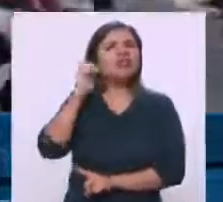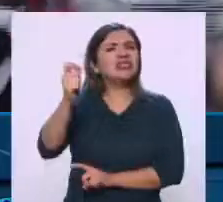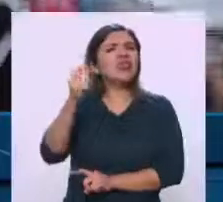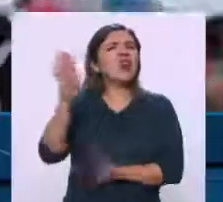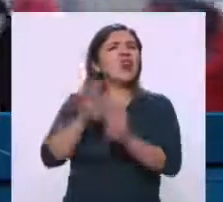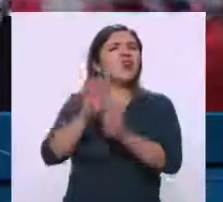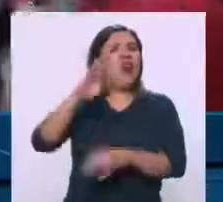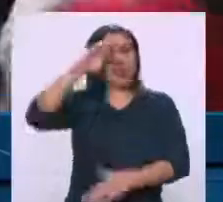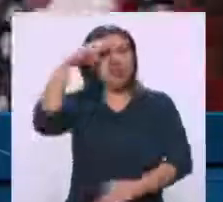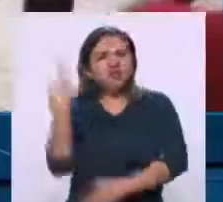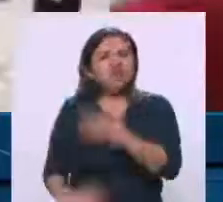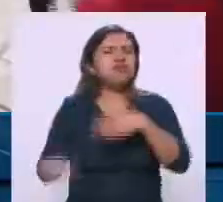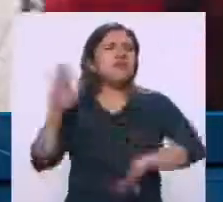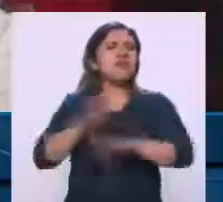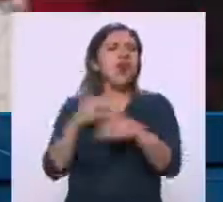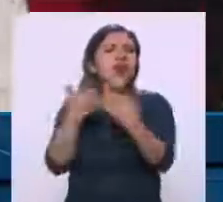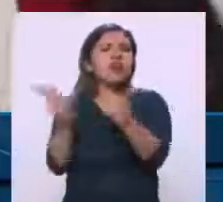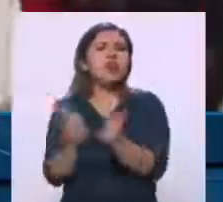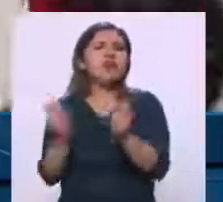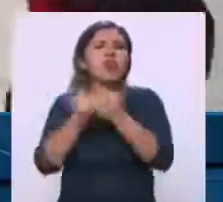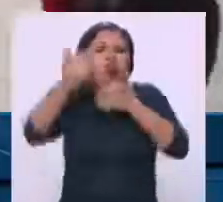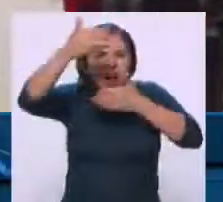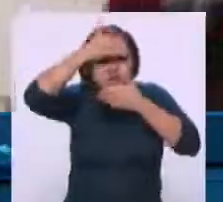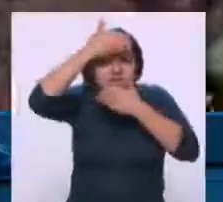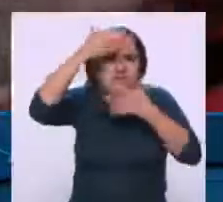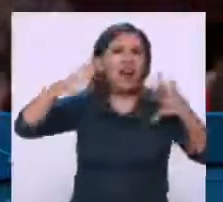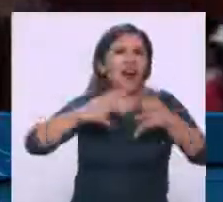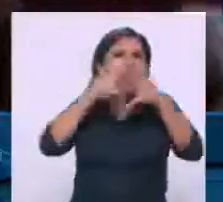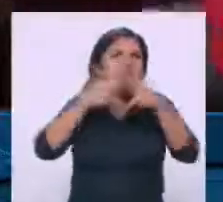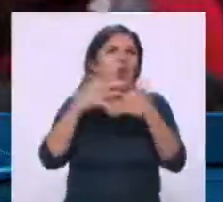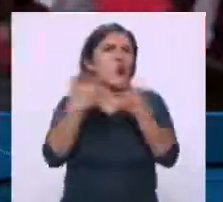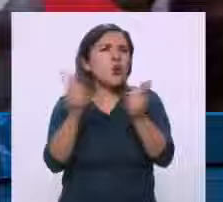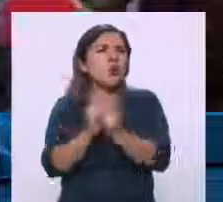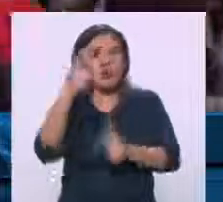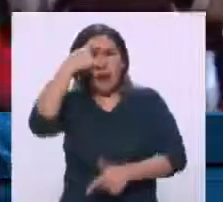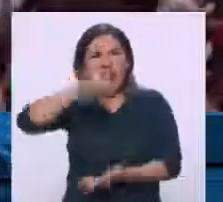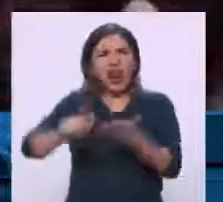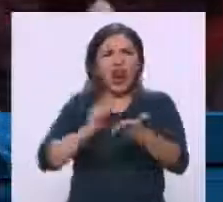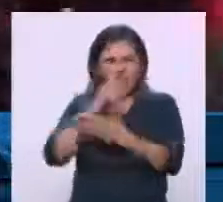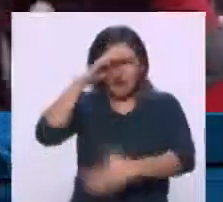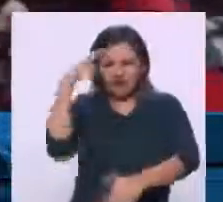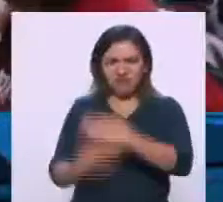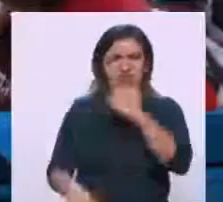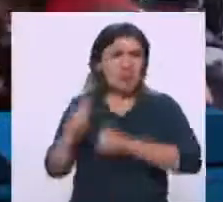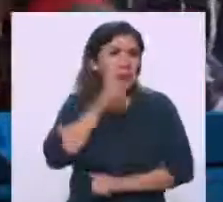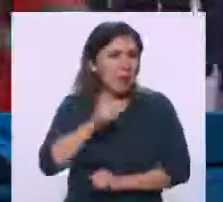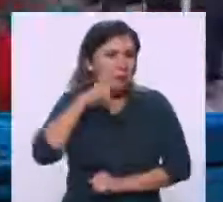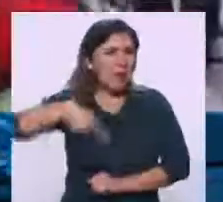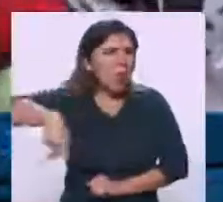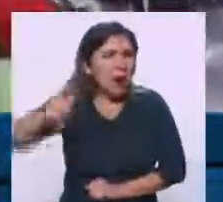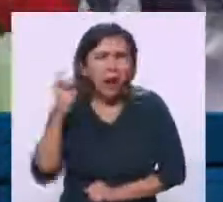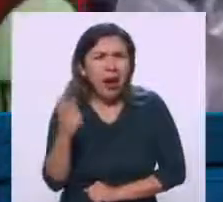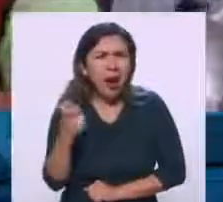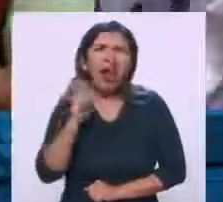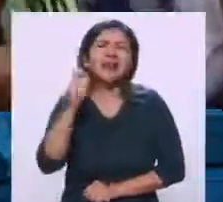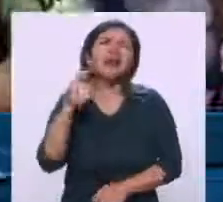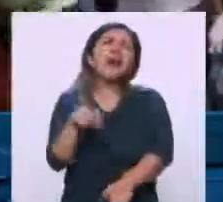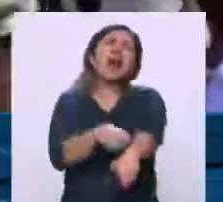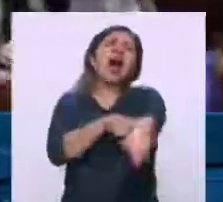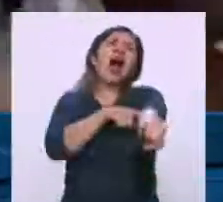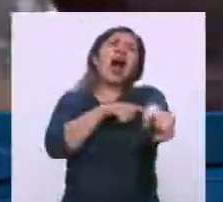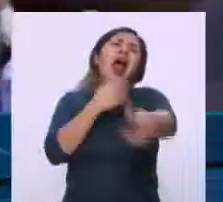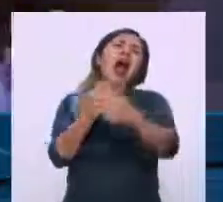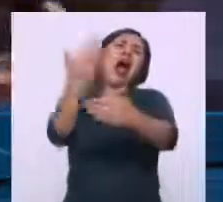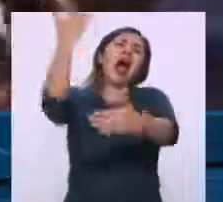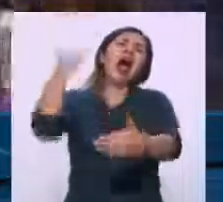extremistas, concretamente con guerrilleros o con los grupos anarquistas. Pero eso es una larga historia